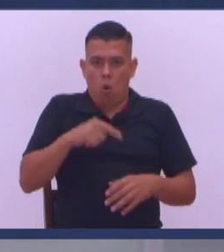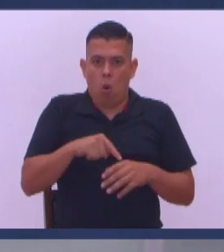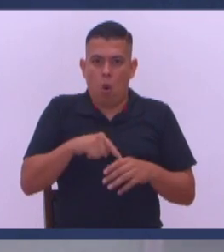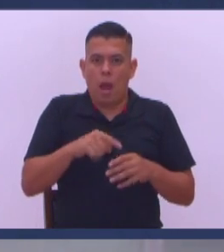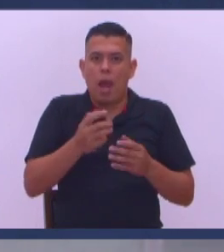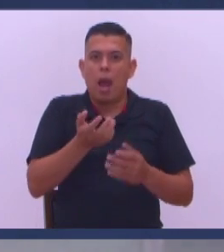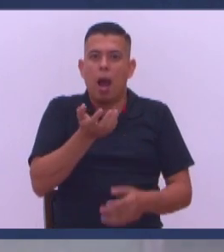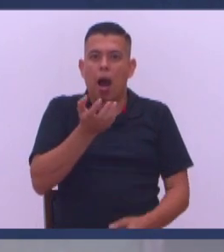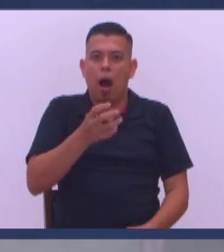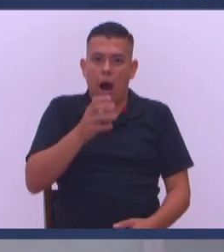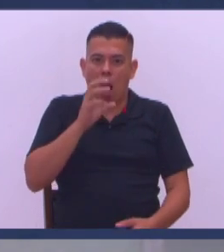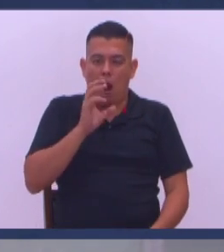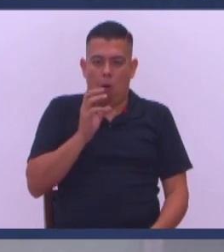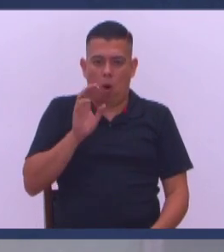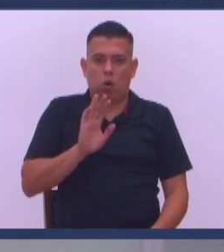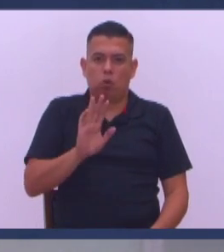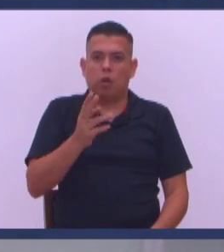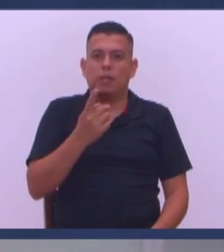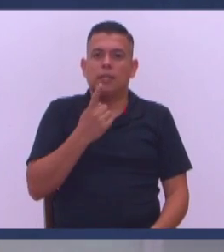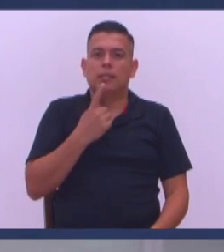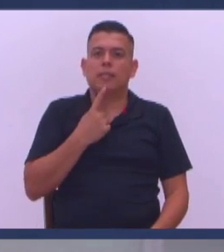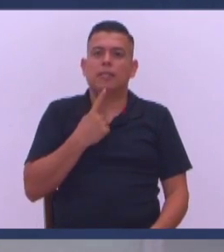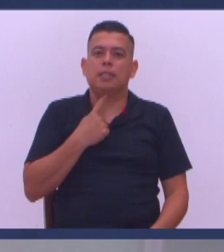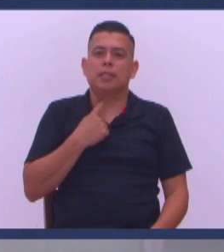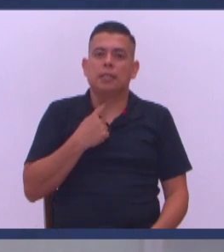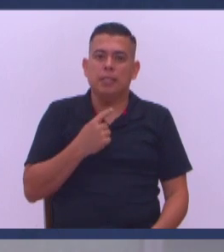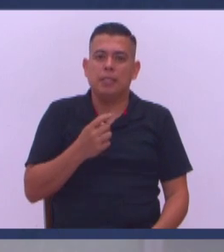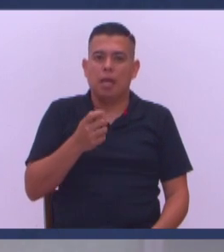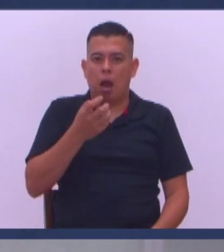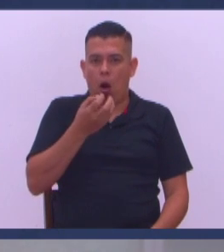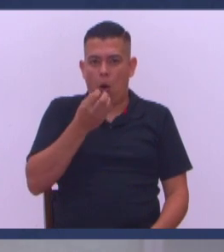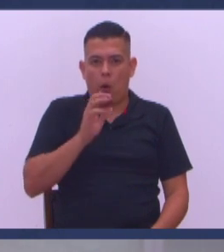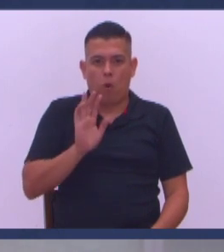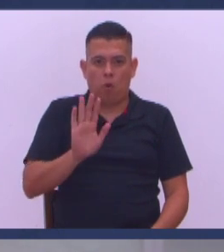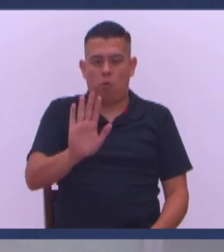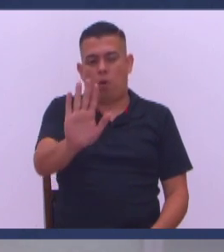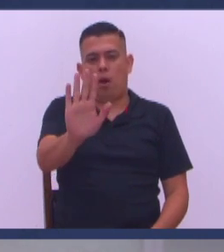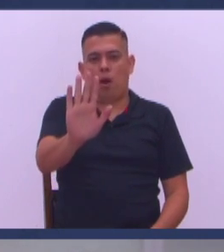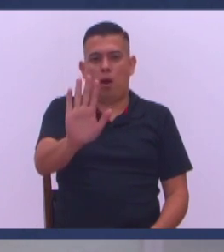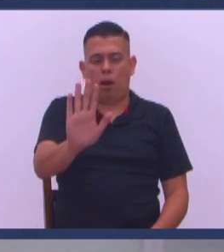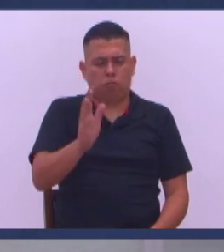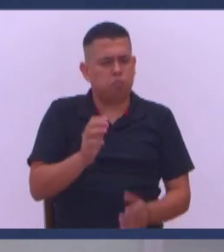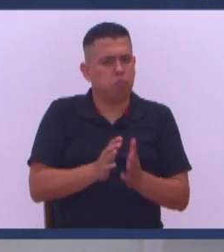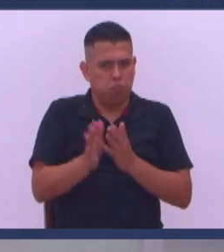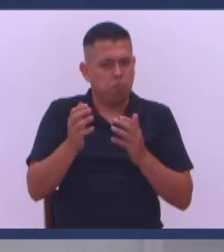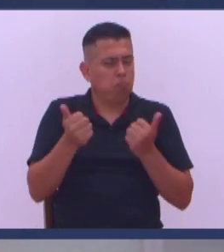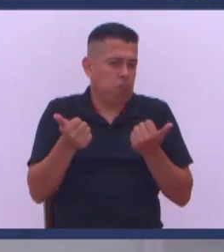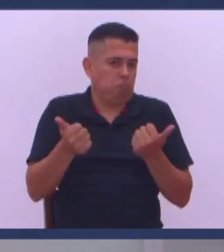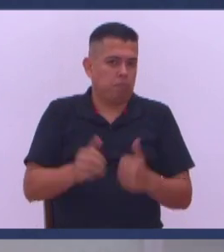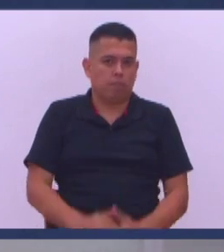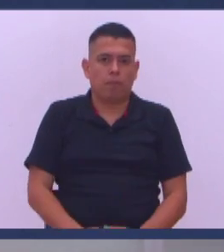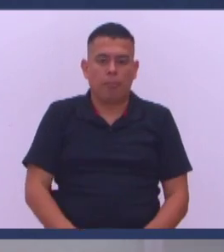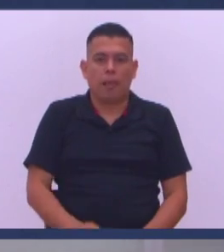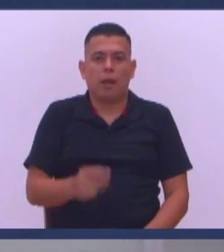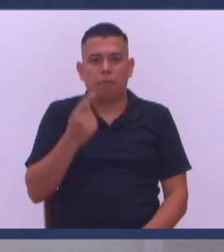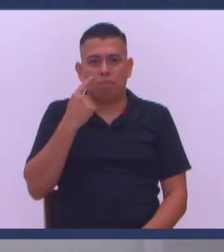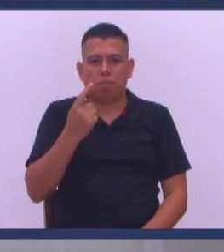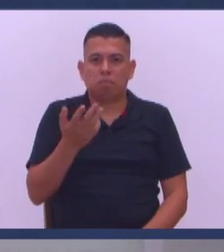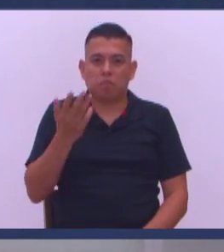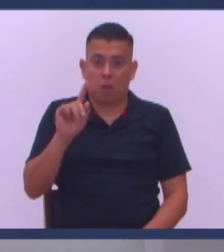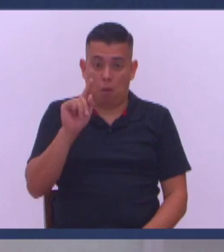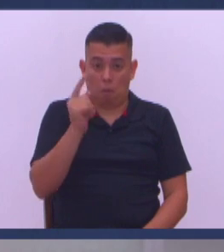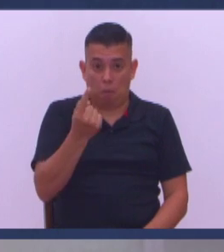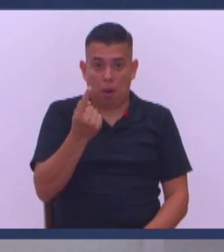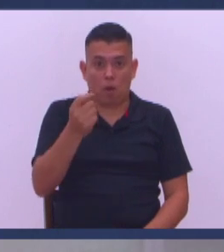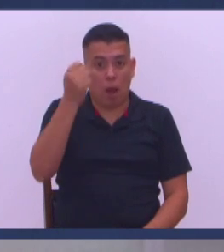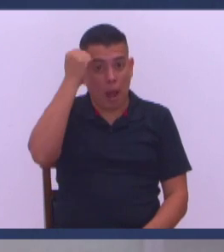dice El que bebe De esta agua No tendrá dos cosas Ni hambre Ni sed jamás Mire que curioso Entonces estamos viendo Que